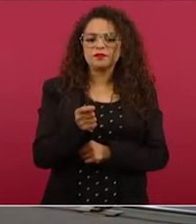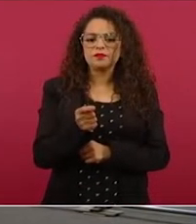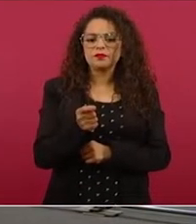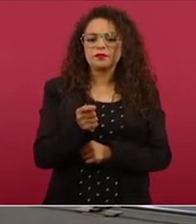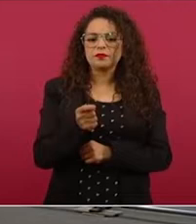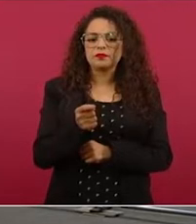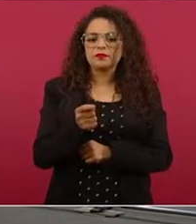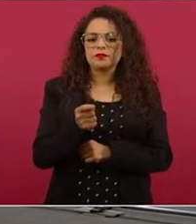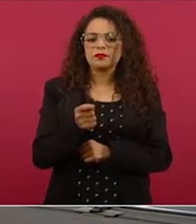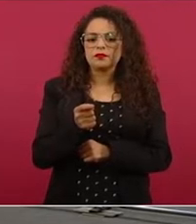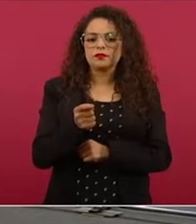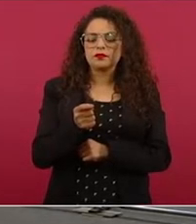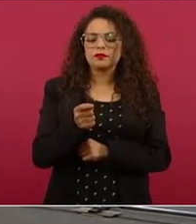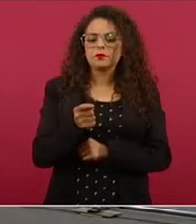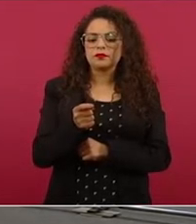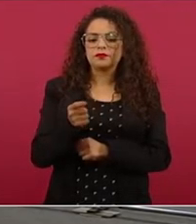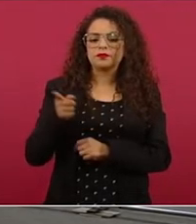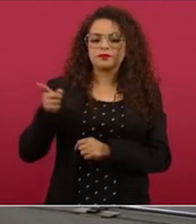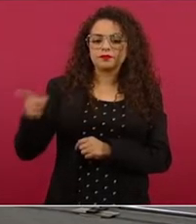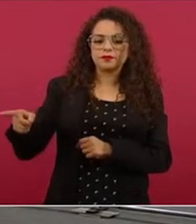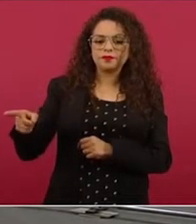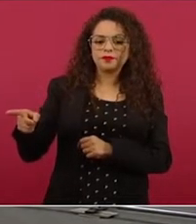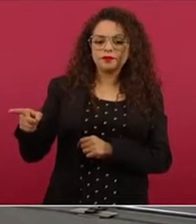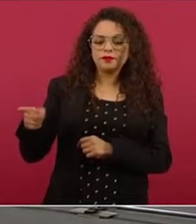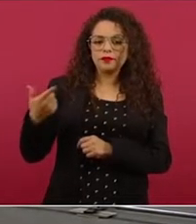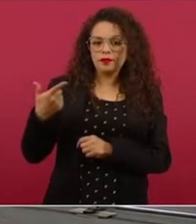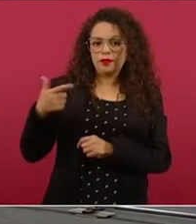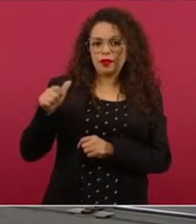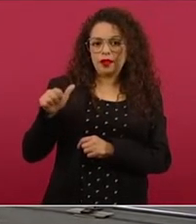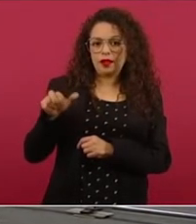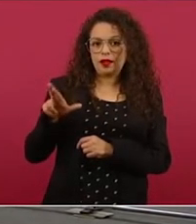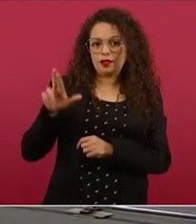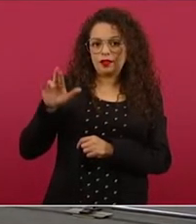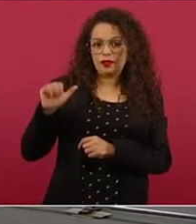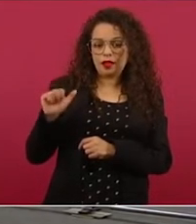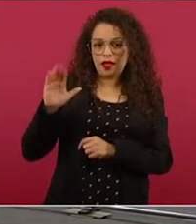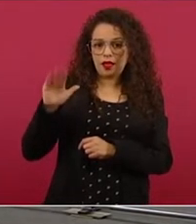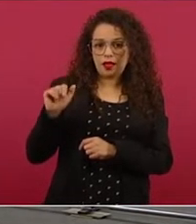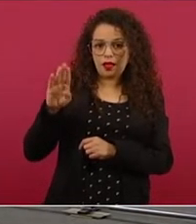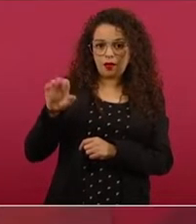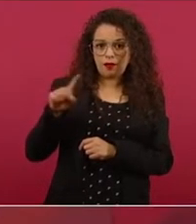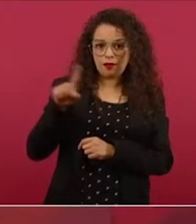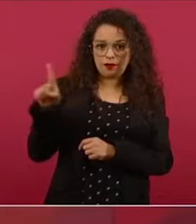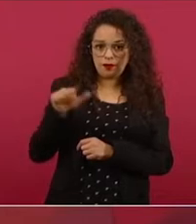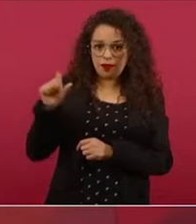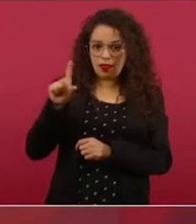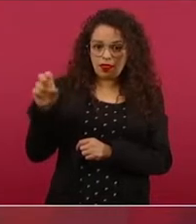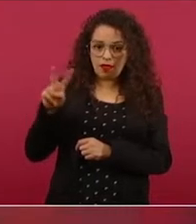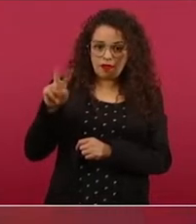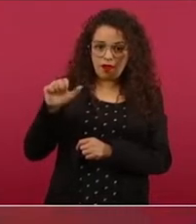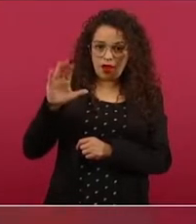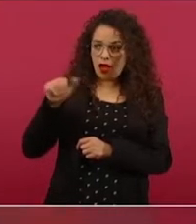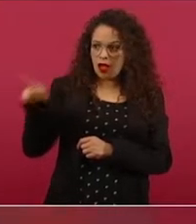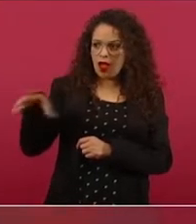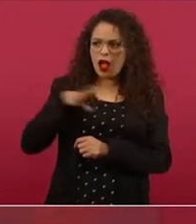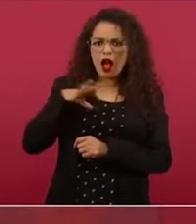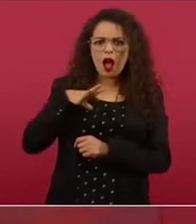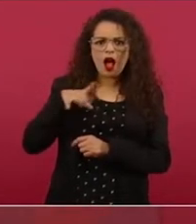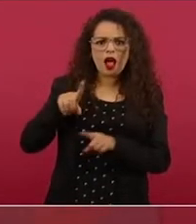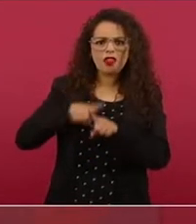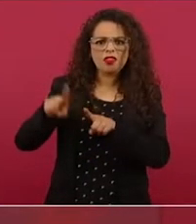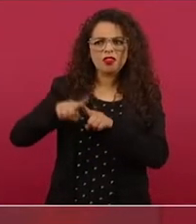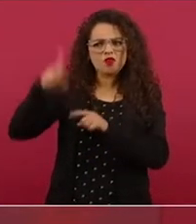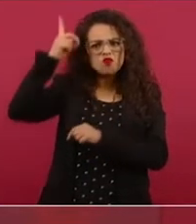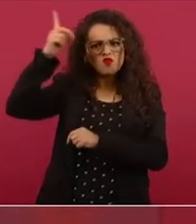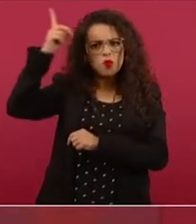del señor García Cabeza de Vaca. Entonces, me llegó el oficio,